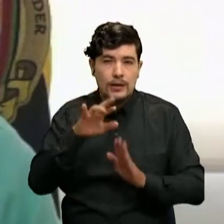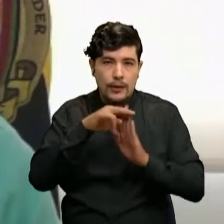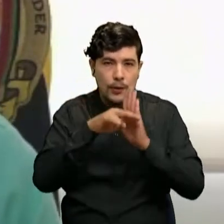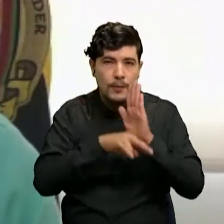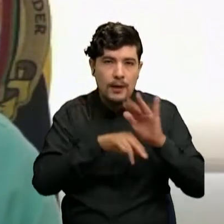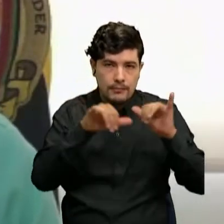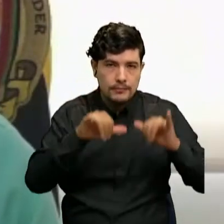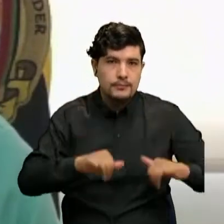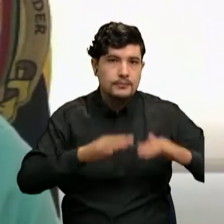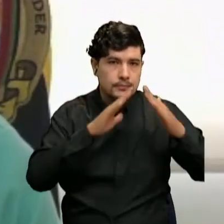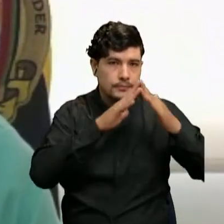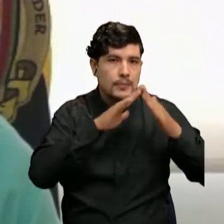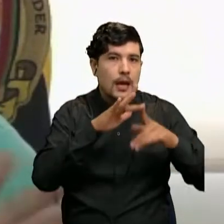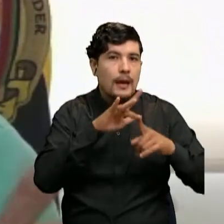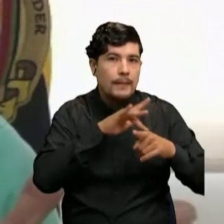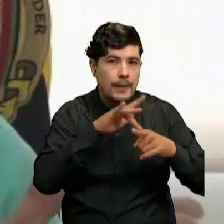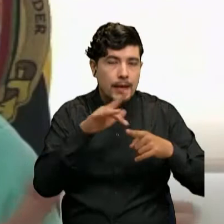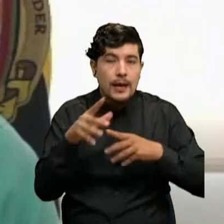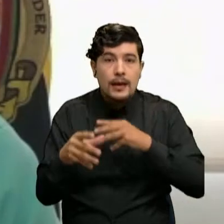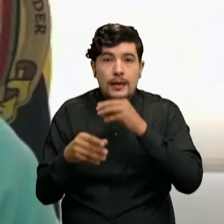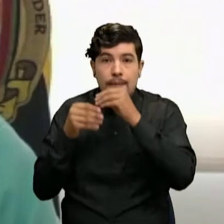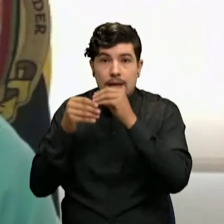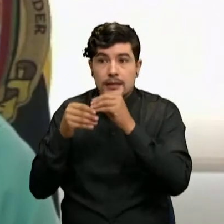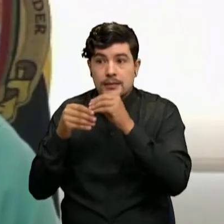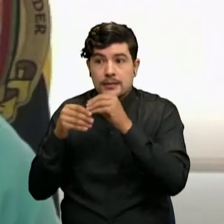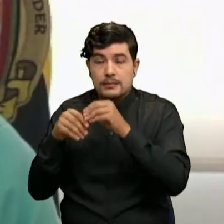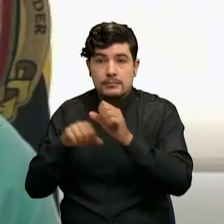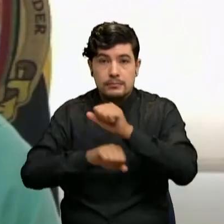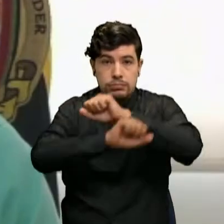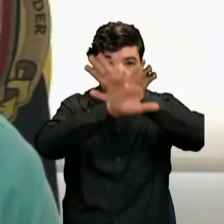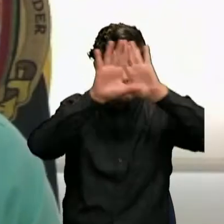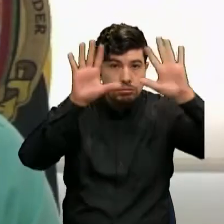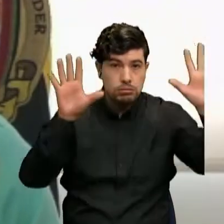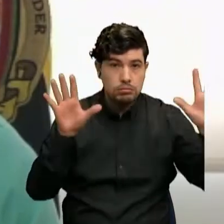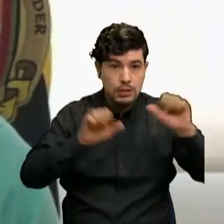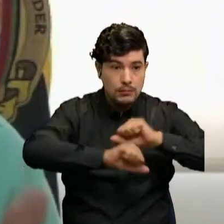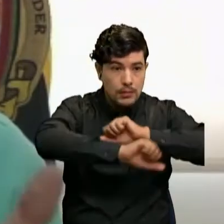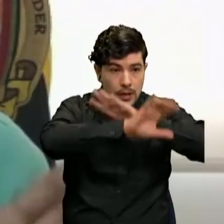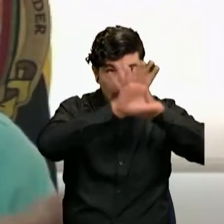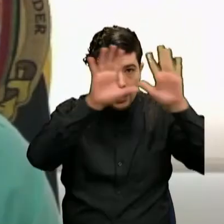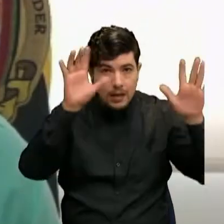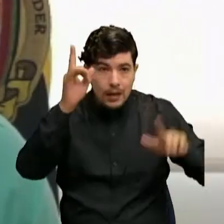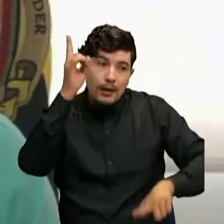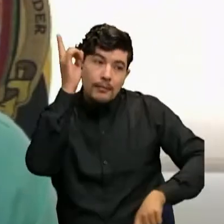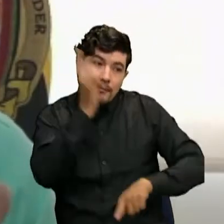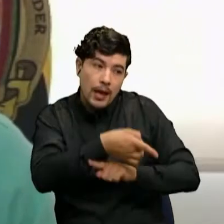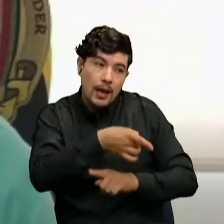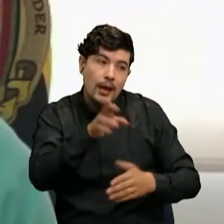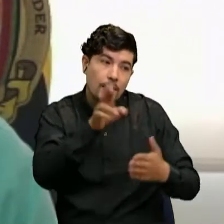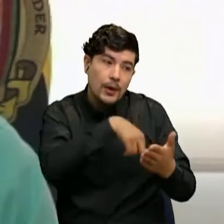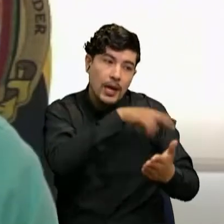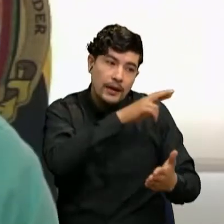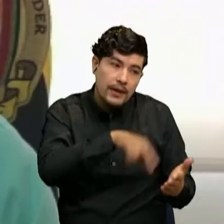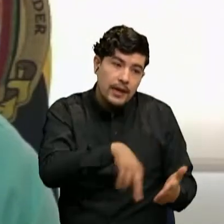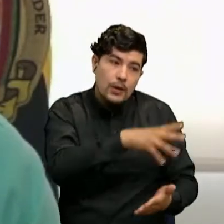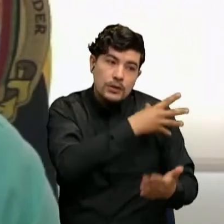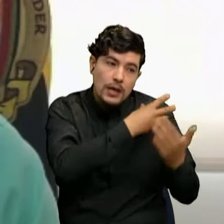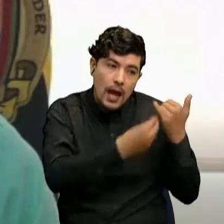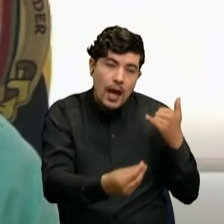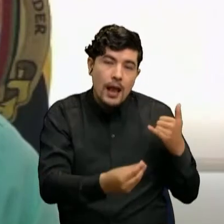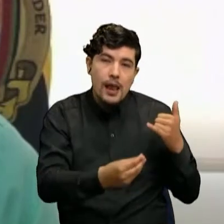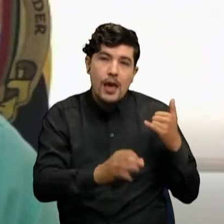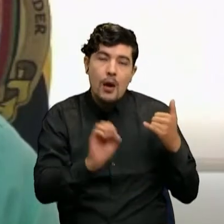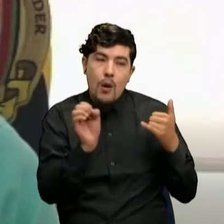pues, como le digo, en días diurnos, pues la gente restringirle la movilidad de que no pueda salir o que no pueda,